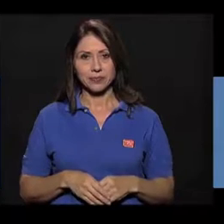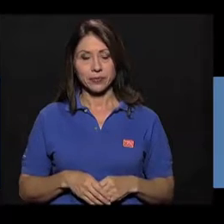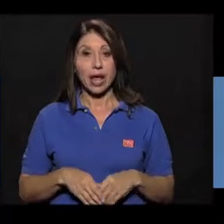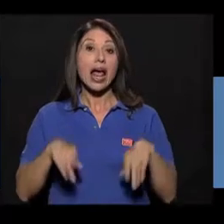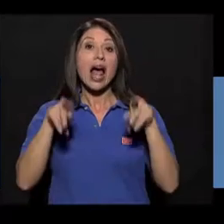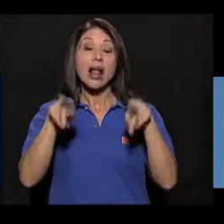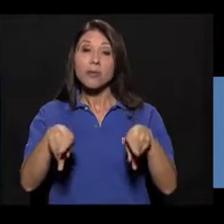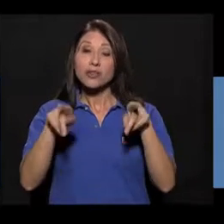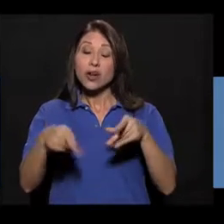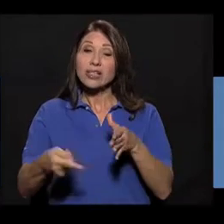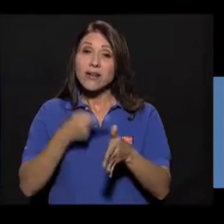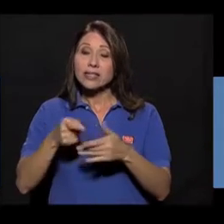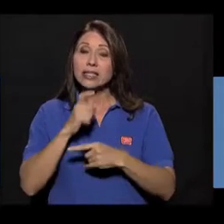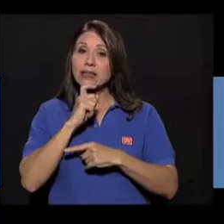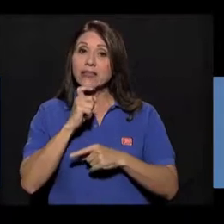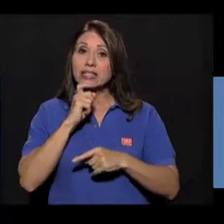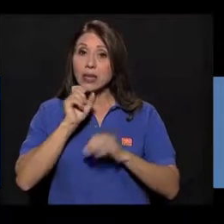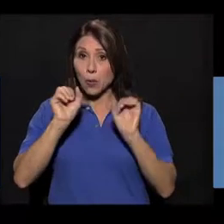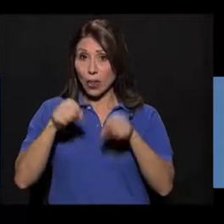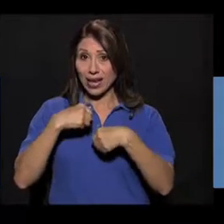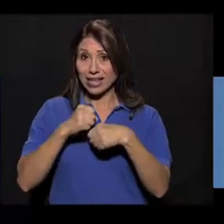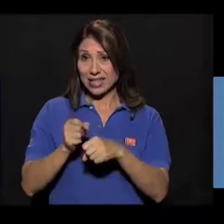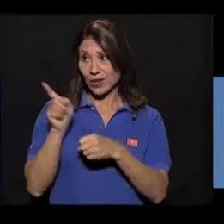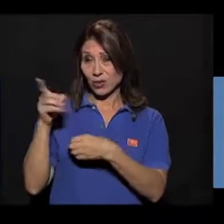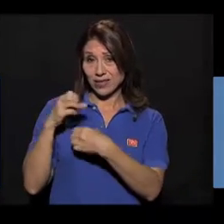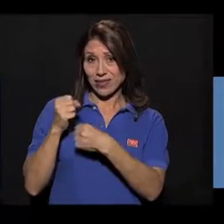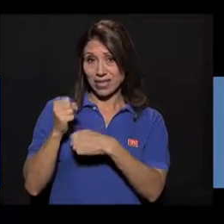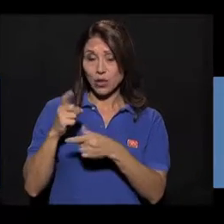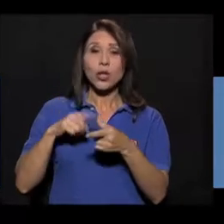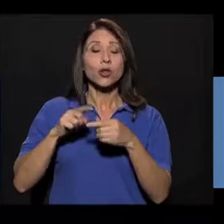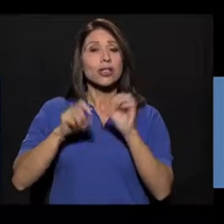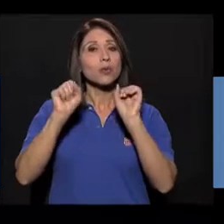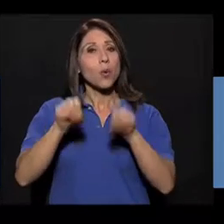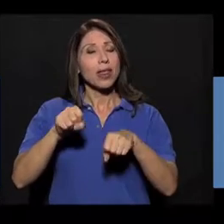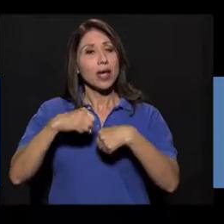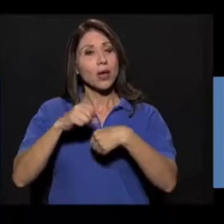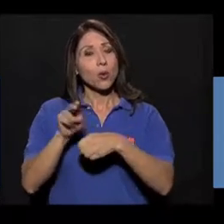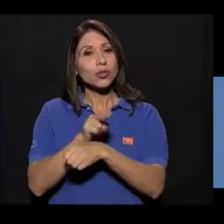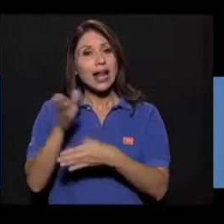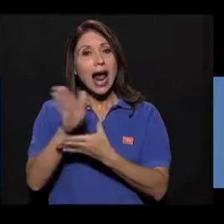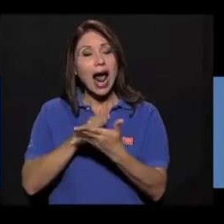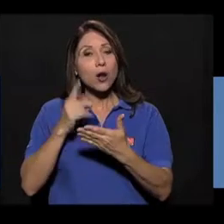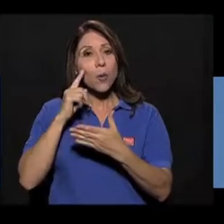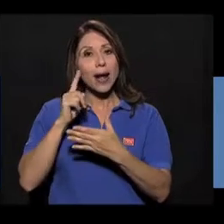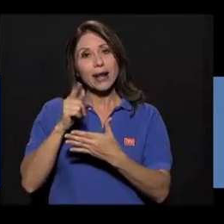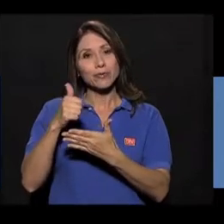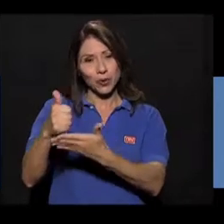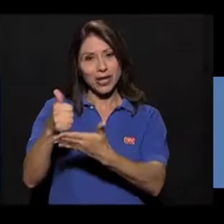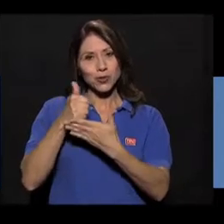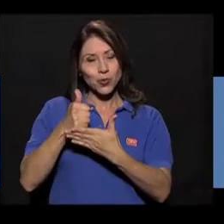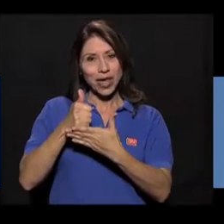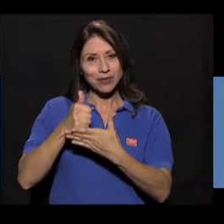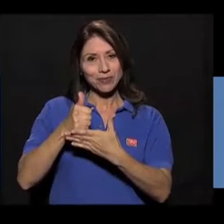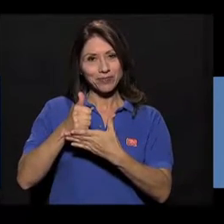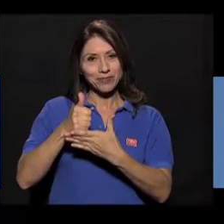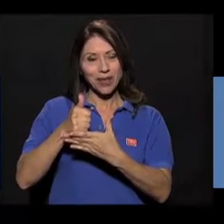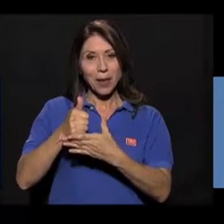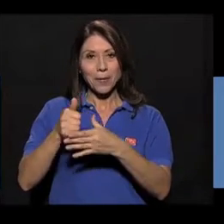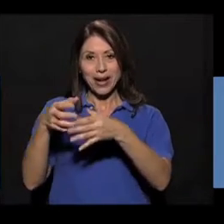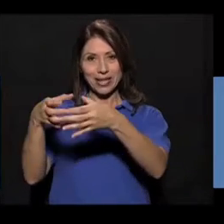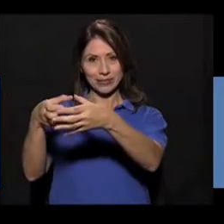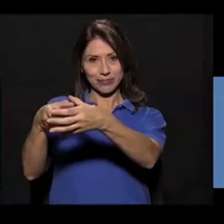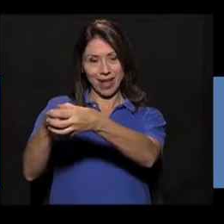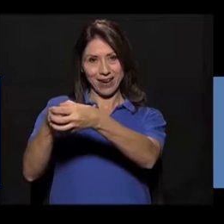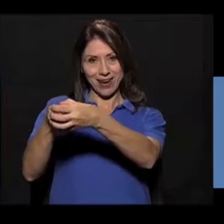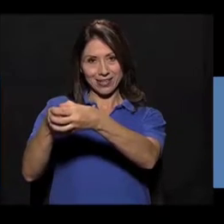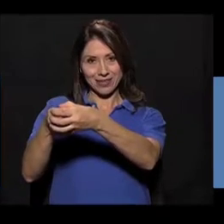las personas que les es muy difícil realizar la sentadilla, podemos usar una barba o una ayuda. Vamos a bajar y vamos a subir con